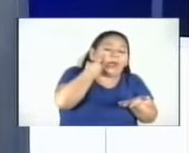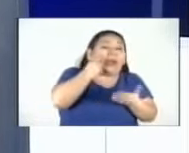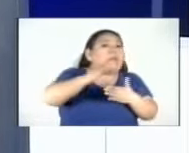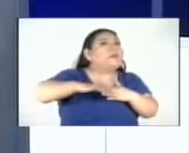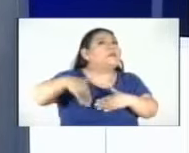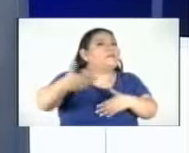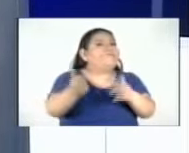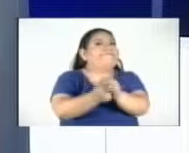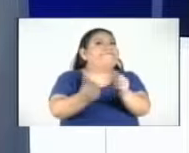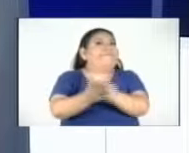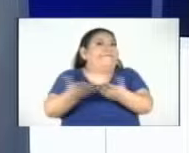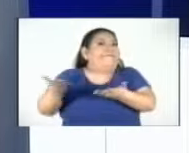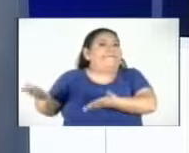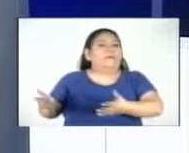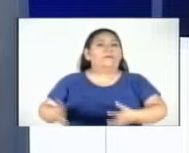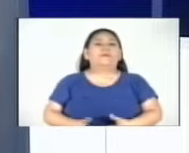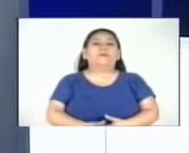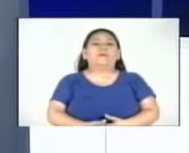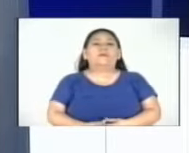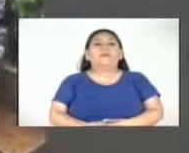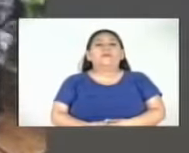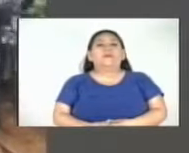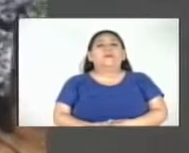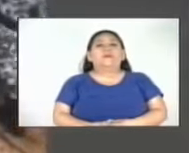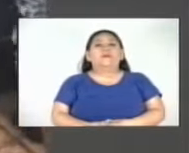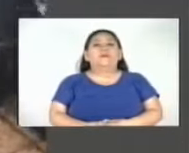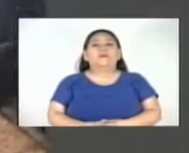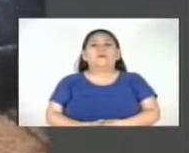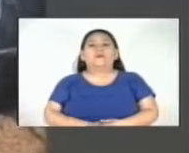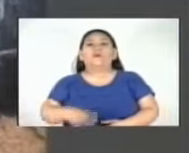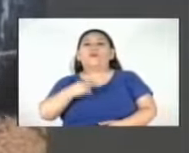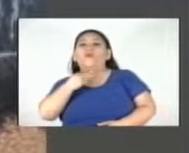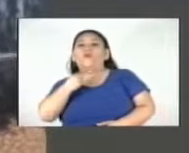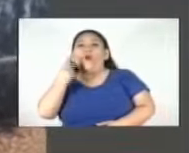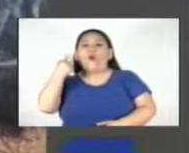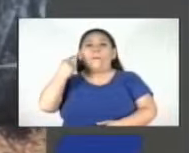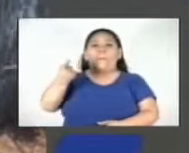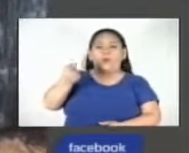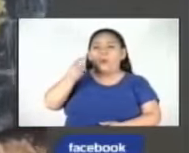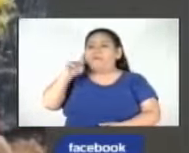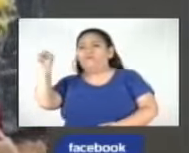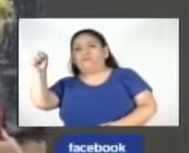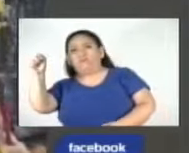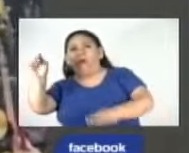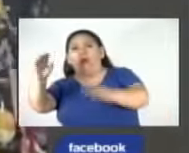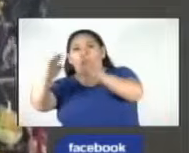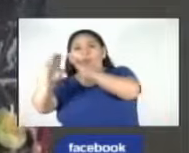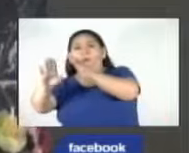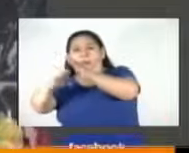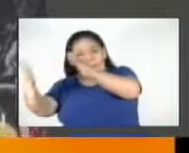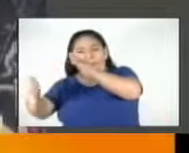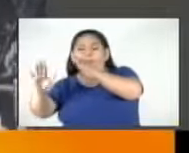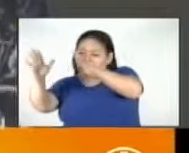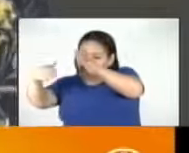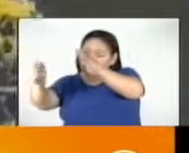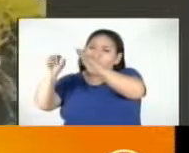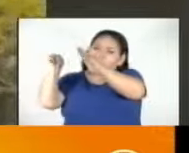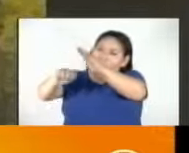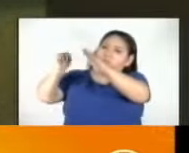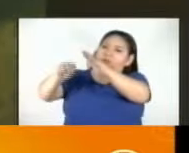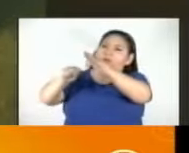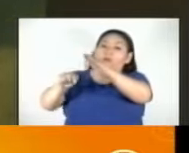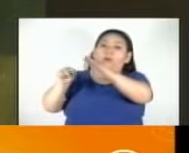consecuencias que enfrentan. ¡Abra la señora! ¡Abra la puerta! ¡Abra la puerta!